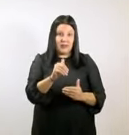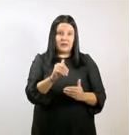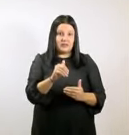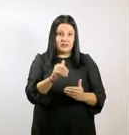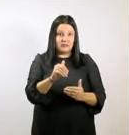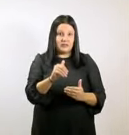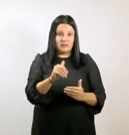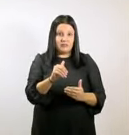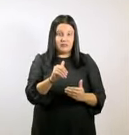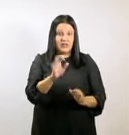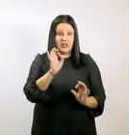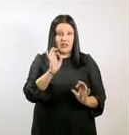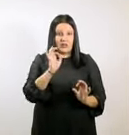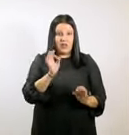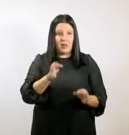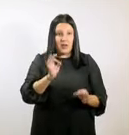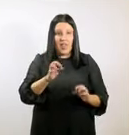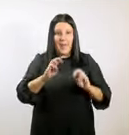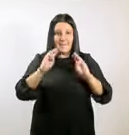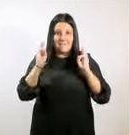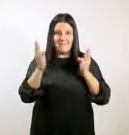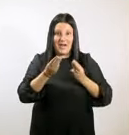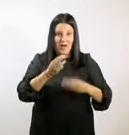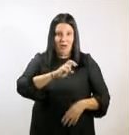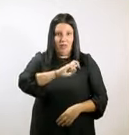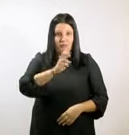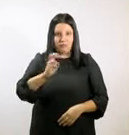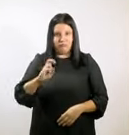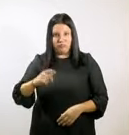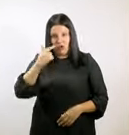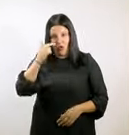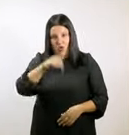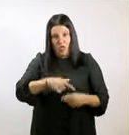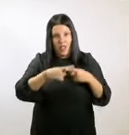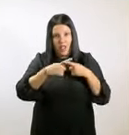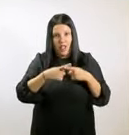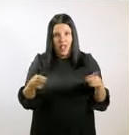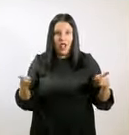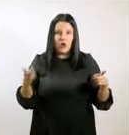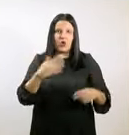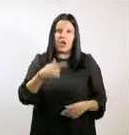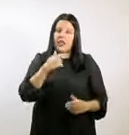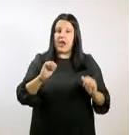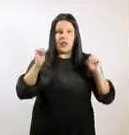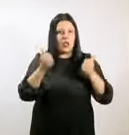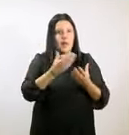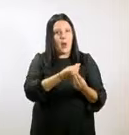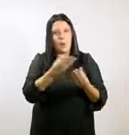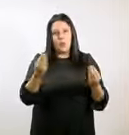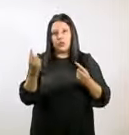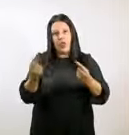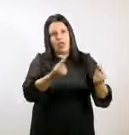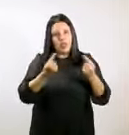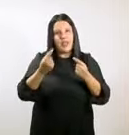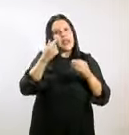multiplicación de plenos, también hoy un pleno largo. Son muchas las iniciativas que debatiremos y seguramente aprobaremos